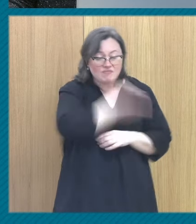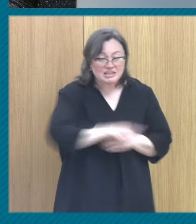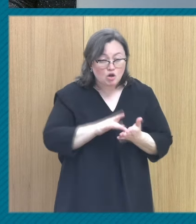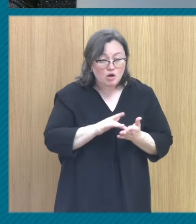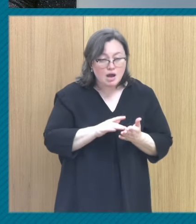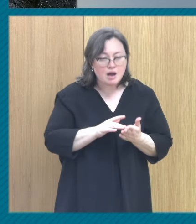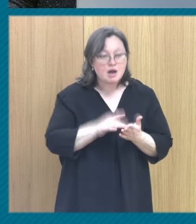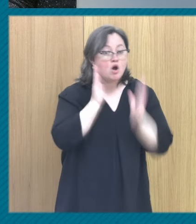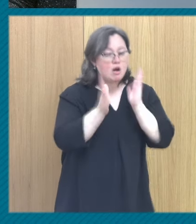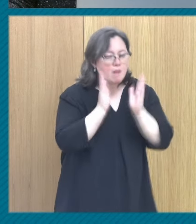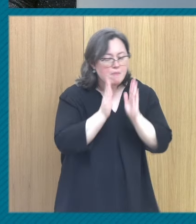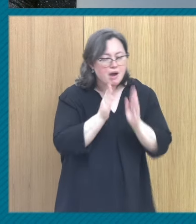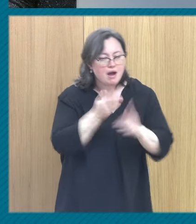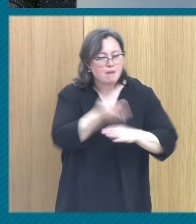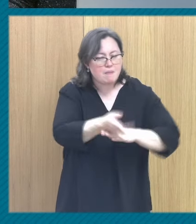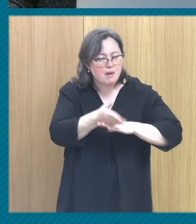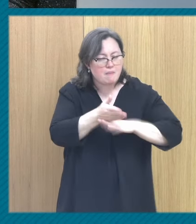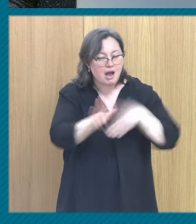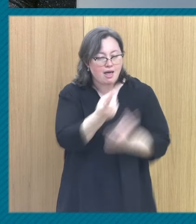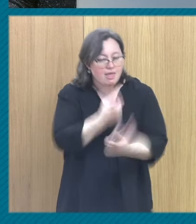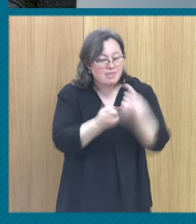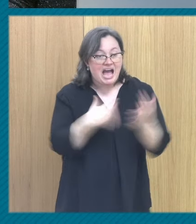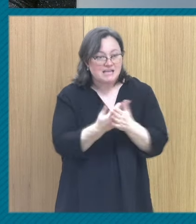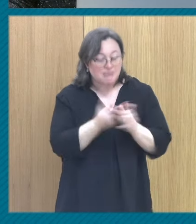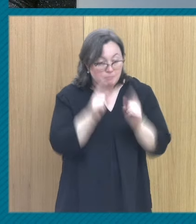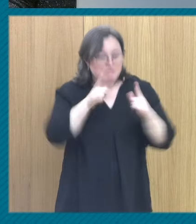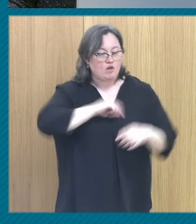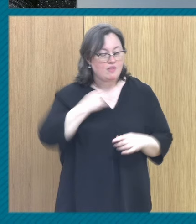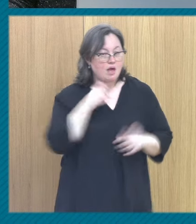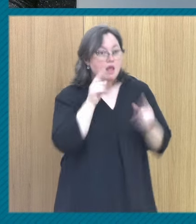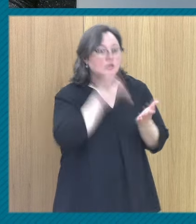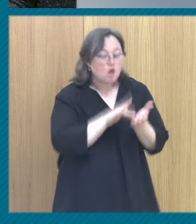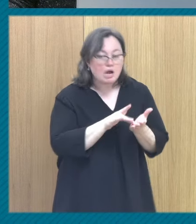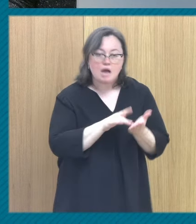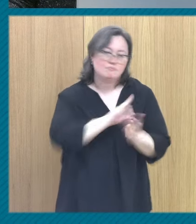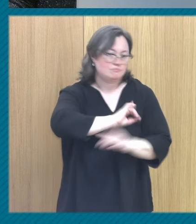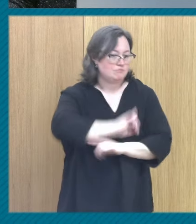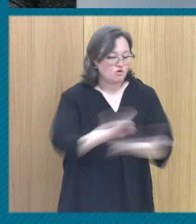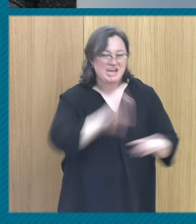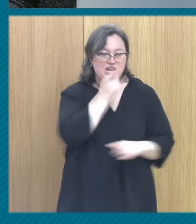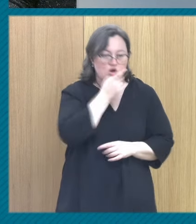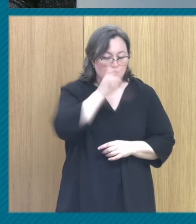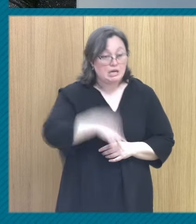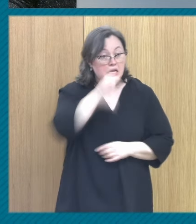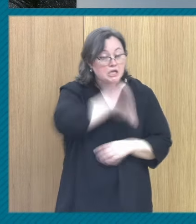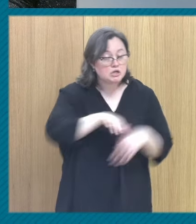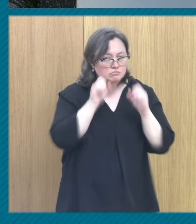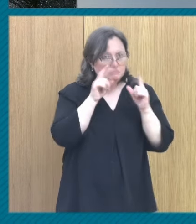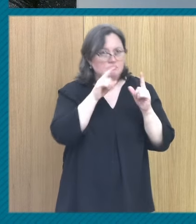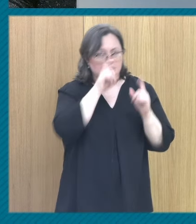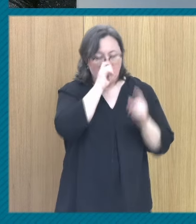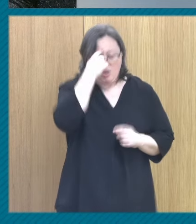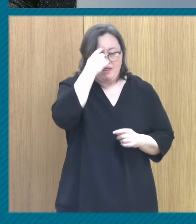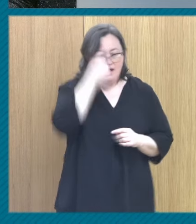Es un error tratar de forzar esa consciencia. Los niños y las niñas recordarán cuando puedan recordar, los niños